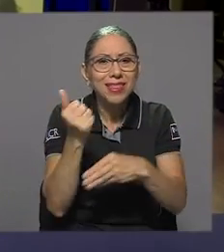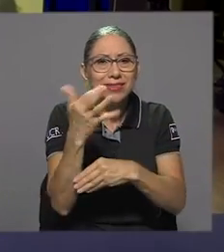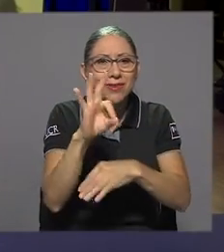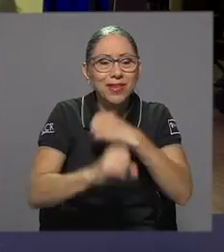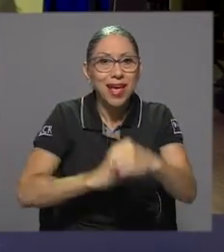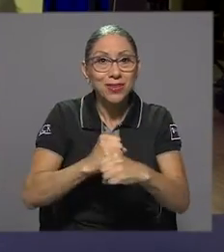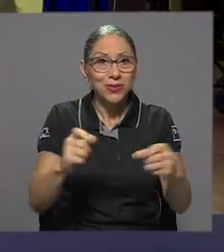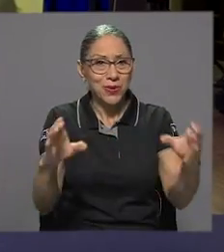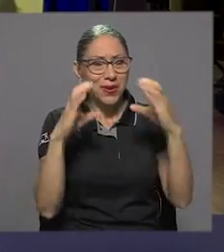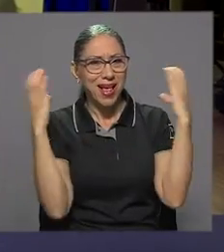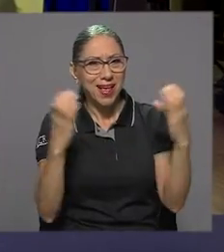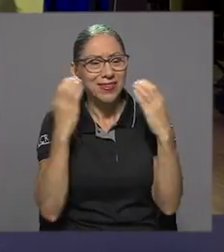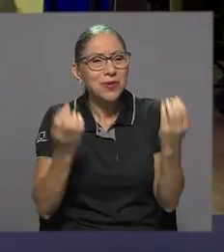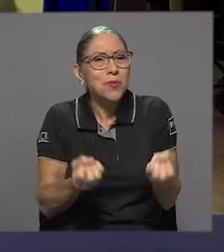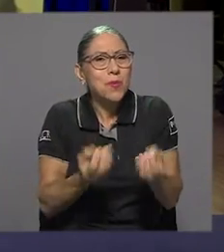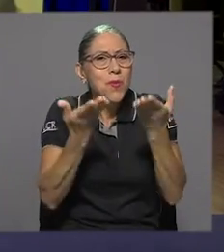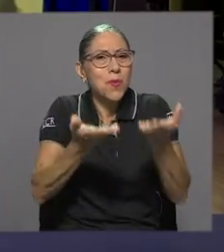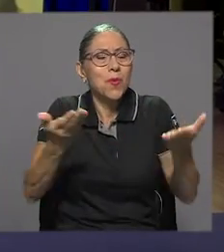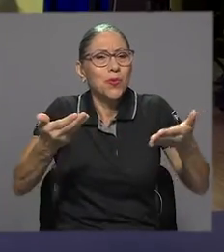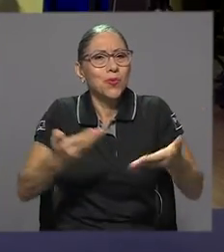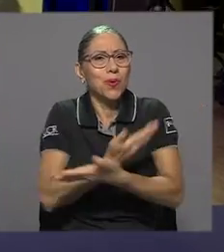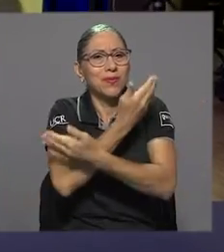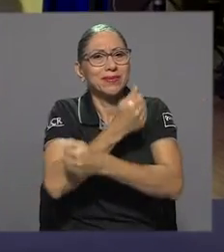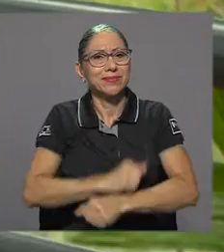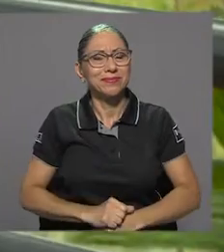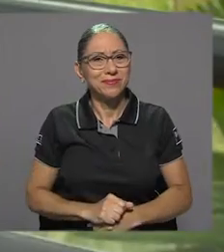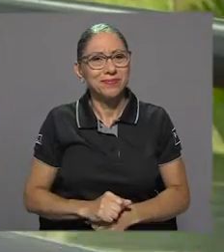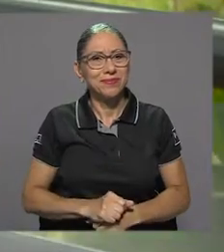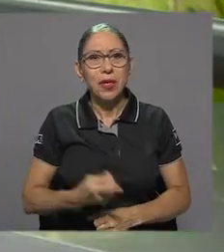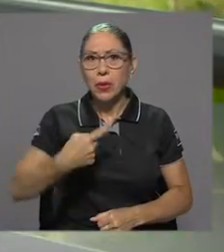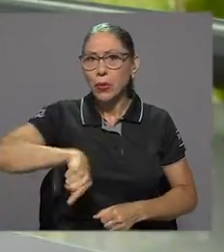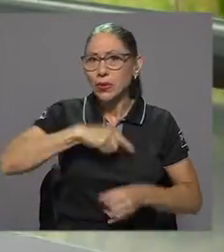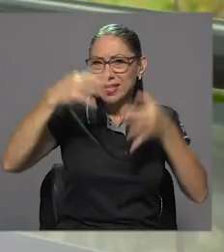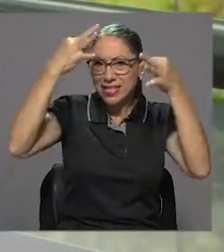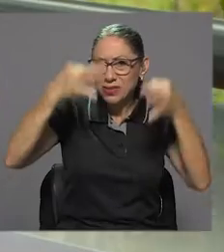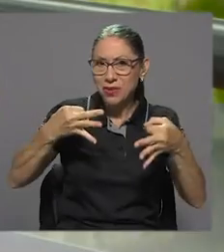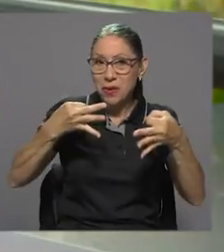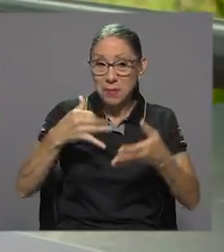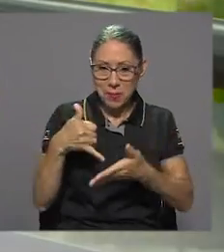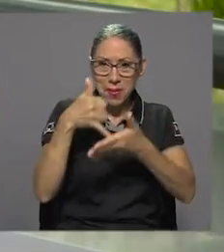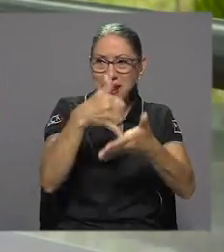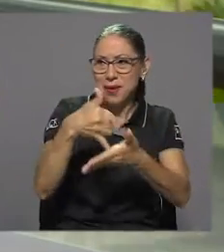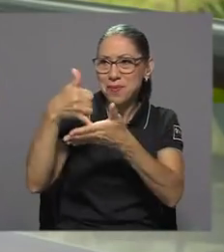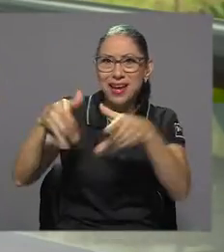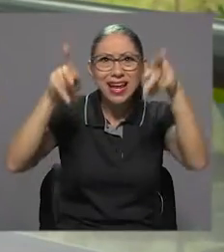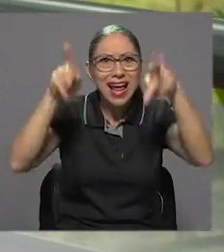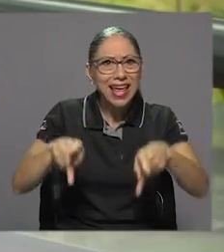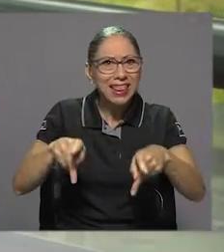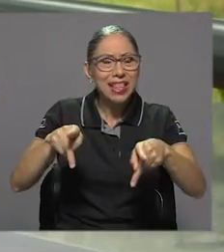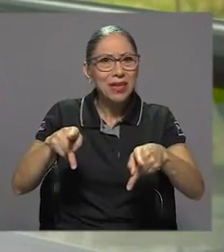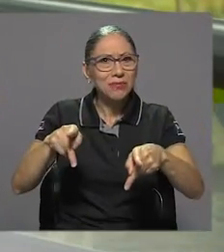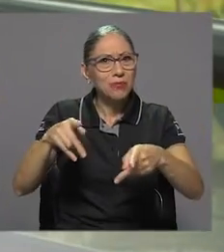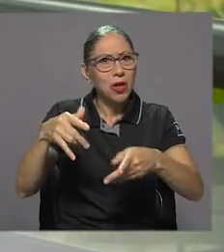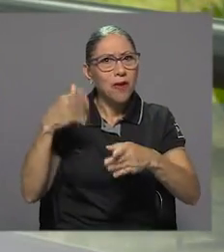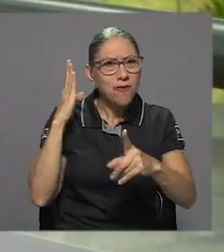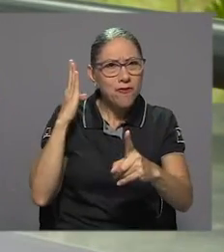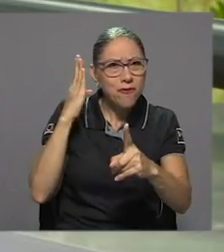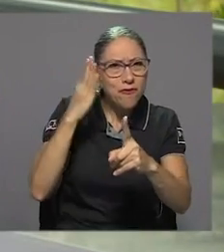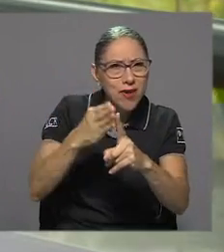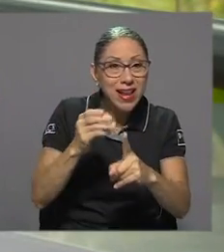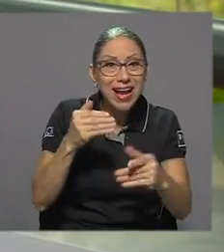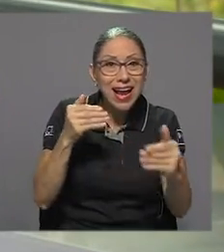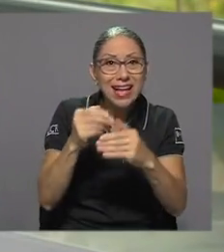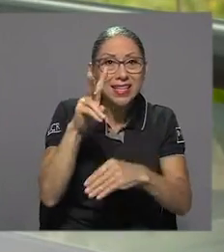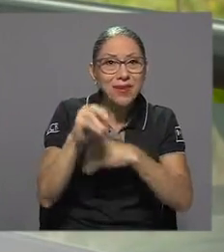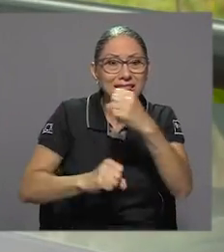la celebración viene cargado de novedad. Hemos decidido premiar la fidelidad de la gente en estas casi dos décadas del programa